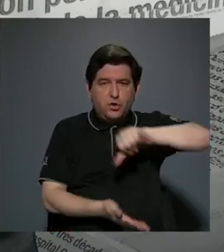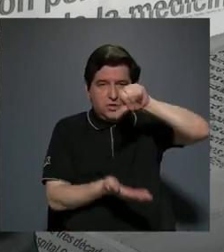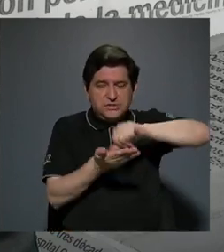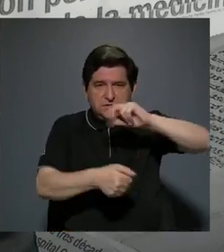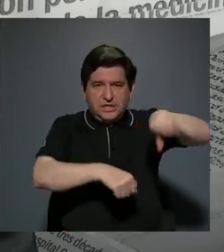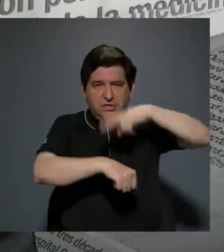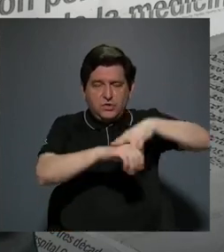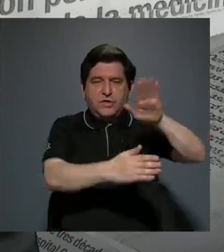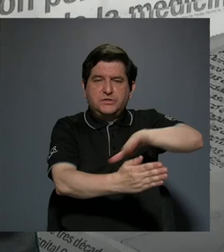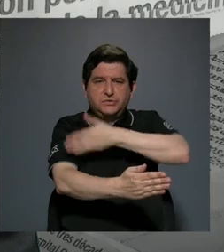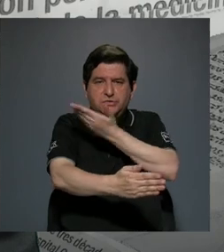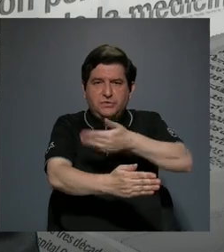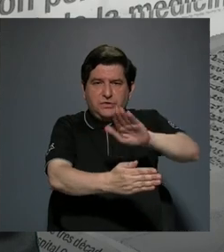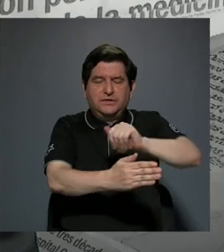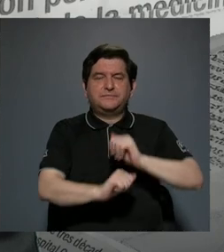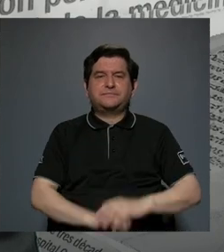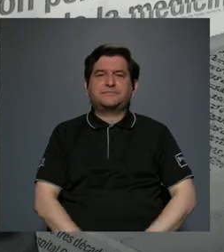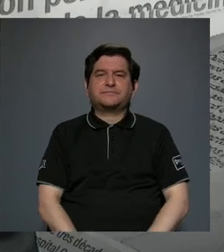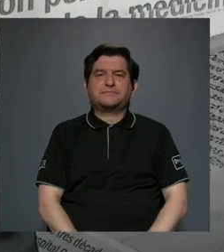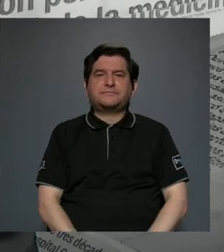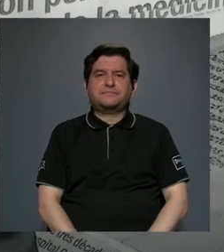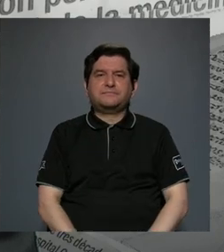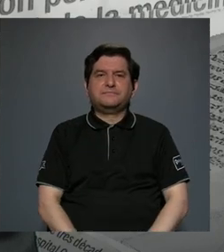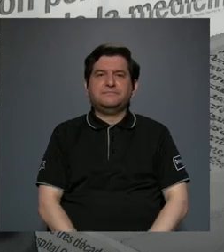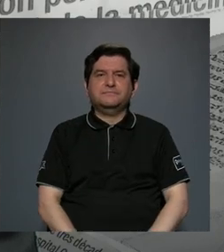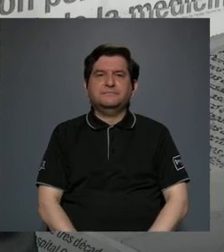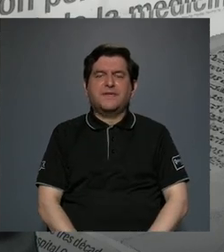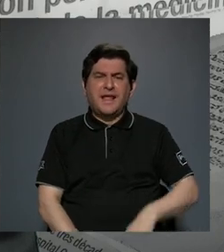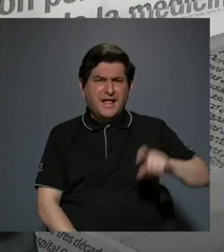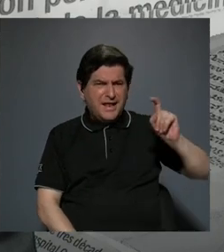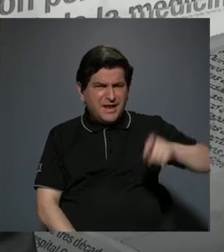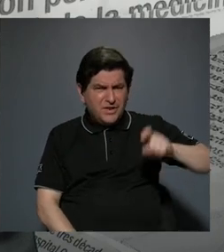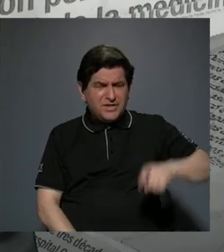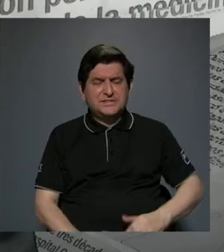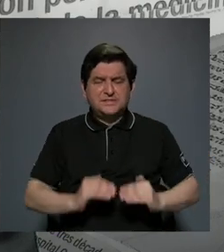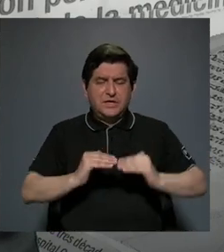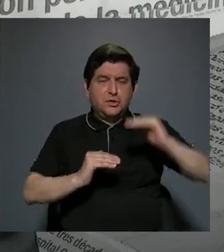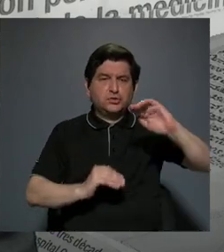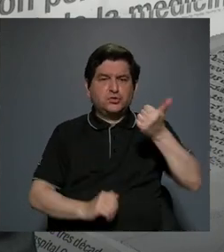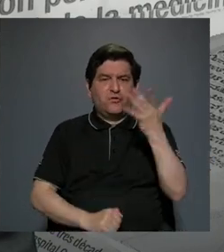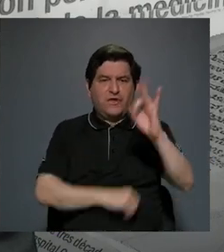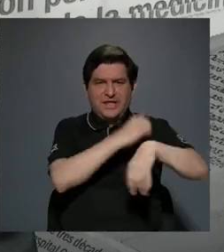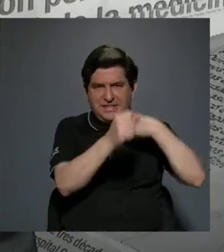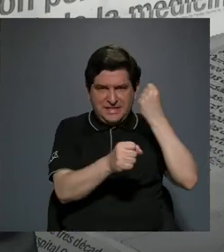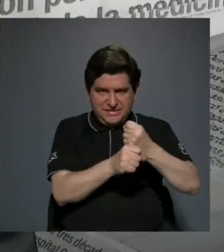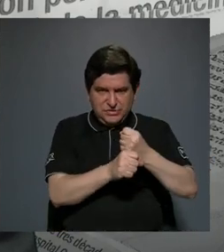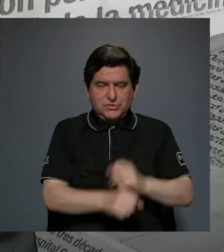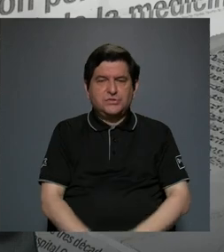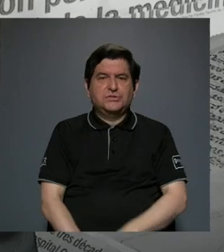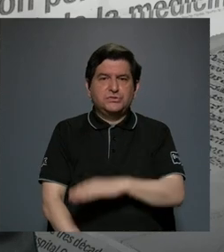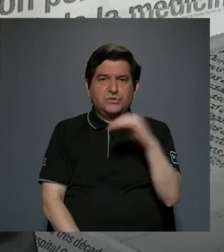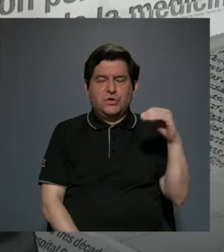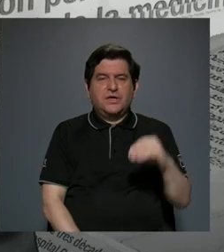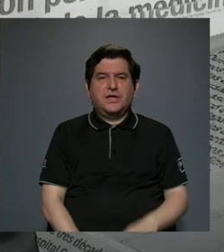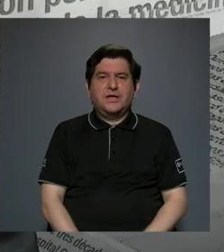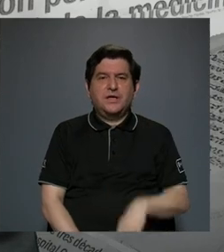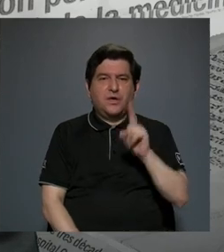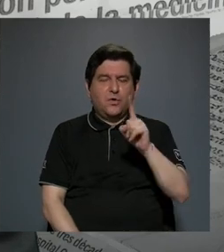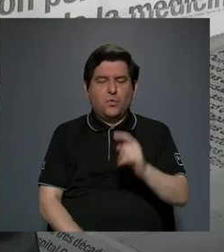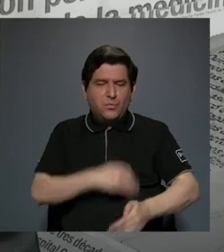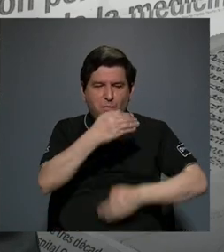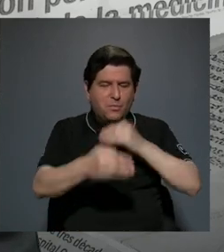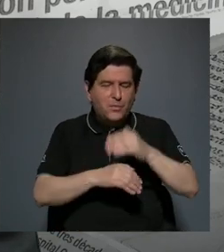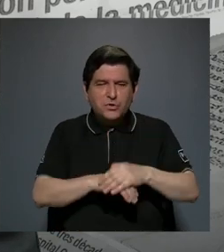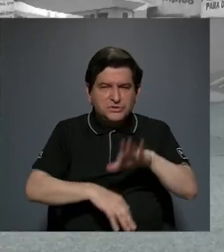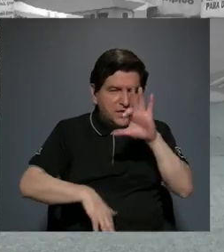Nacional de la Música y lo que se necesita es ser mayor de edad y pasar una audición